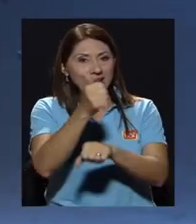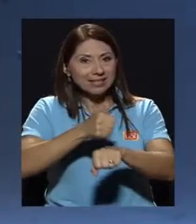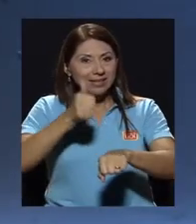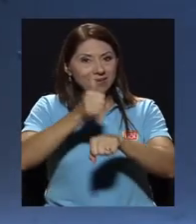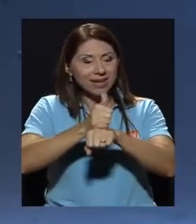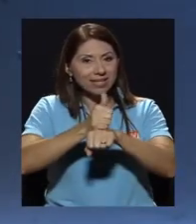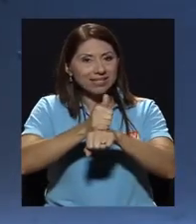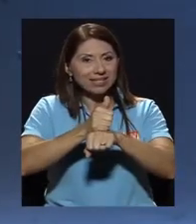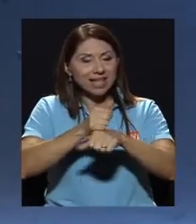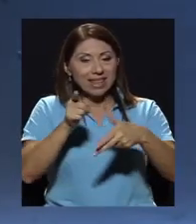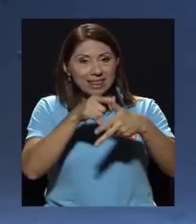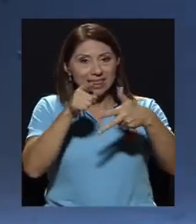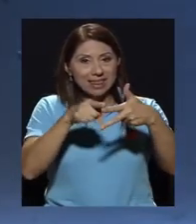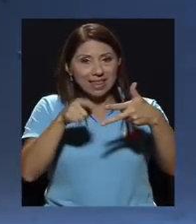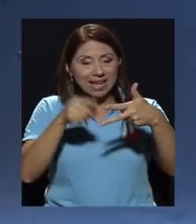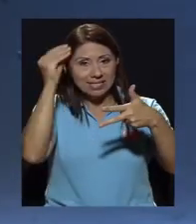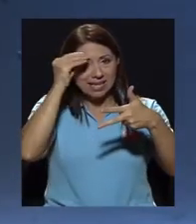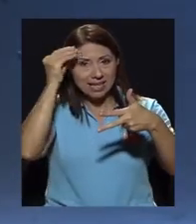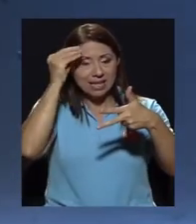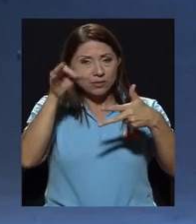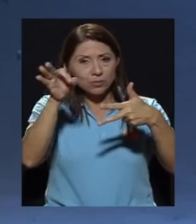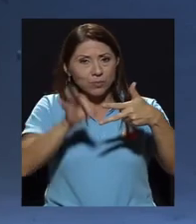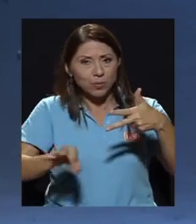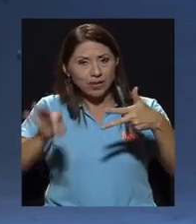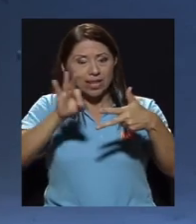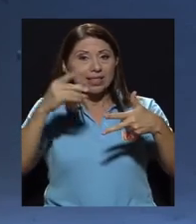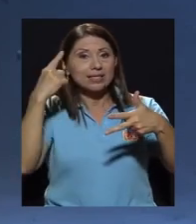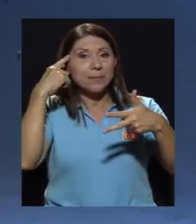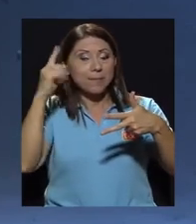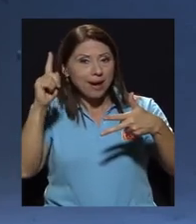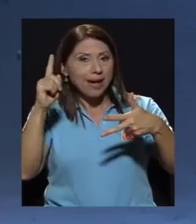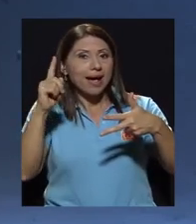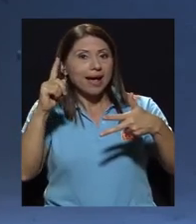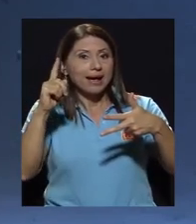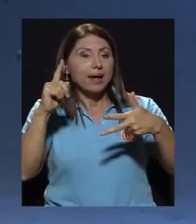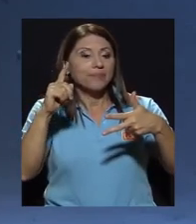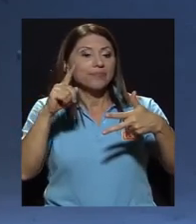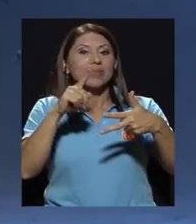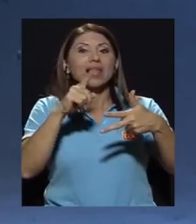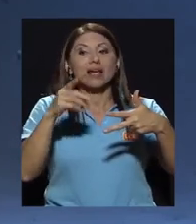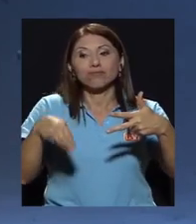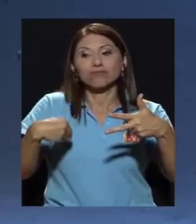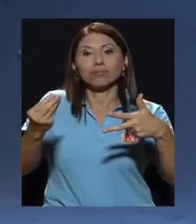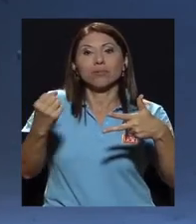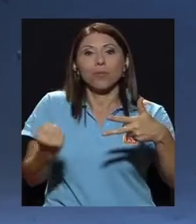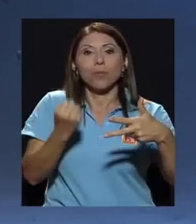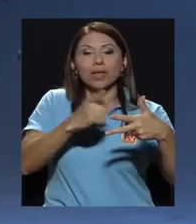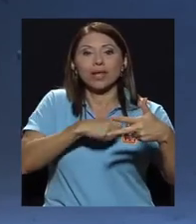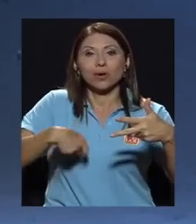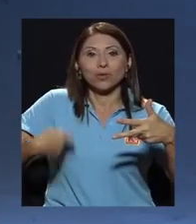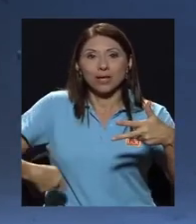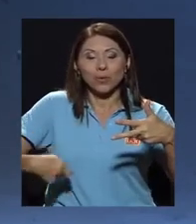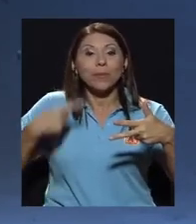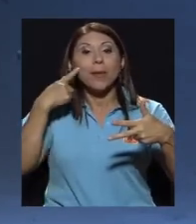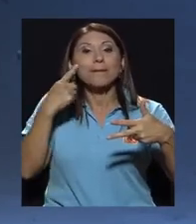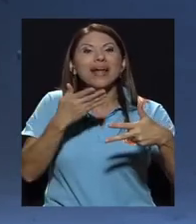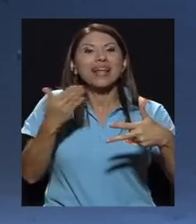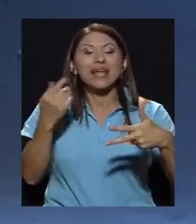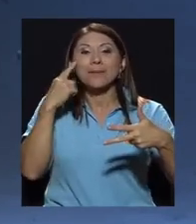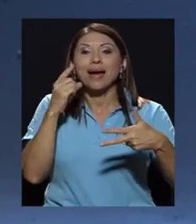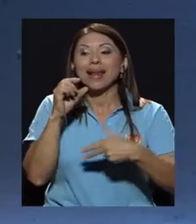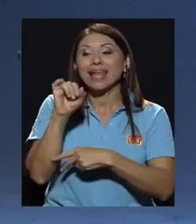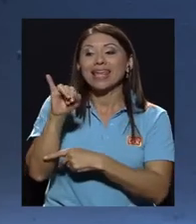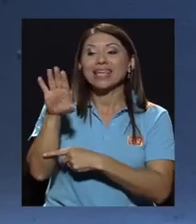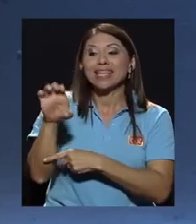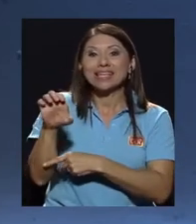establece criterios tres criterios muy importantes para que ellos le dan al ejecutivo para que entraran además del ICE entraran